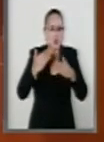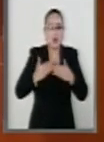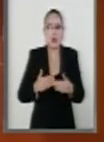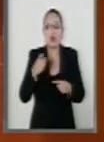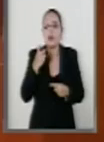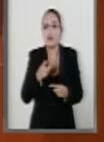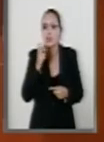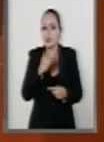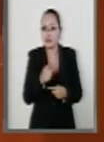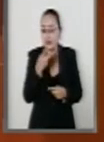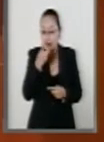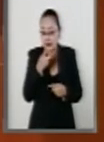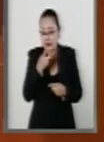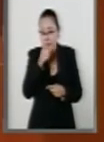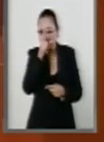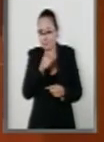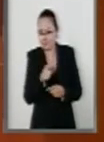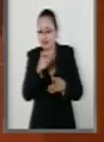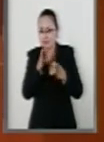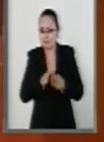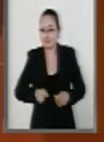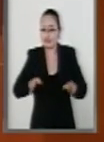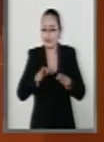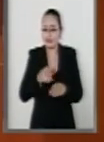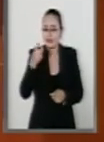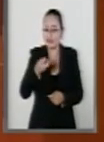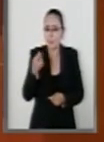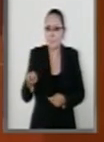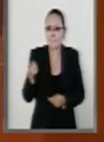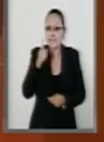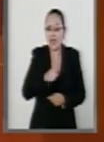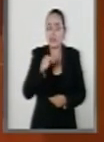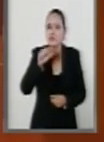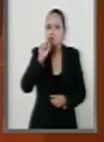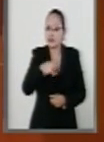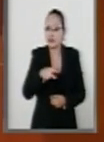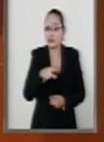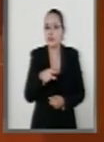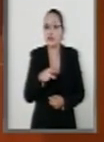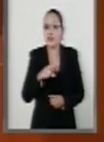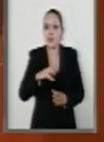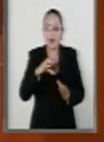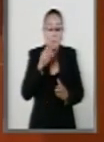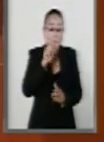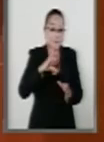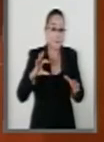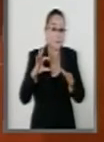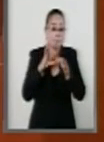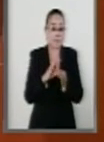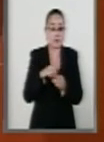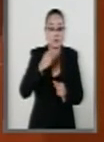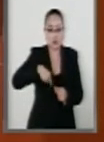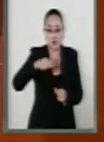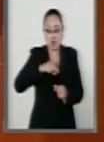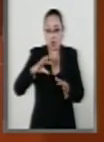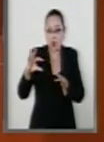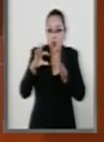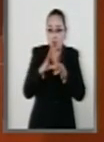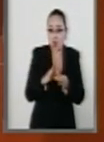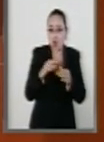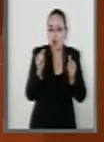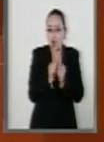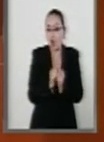cual es una figura prevista y un mandato derivado de nuestra pertenencia de nuestra vinculación